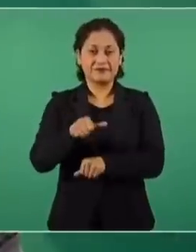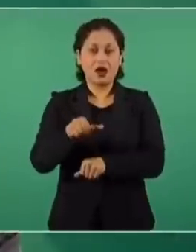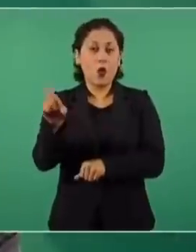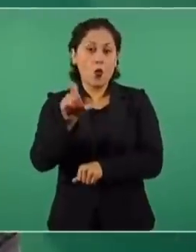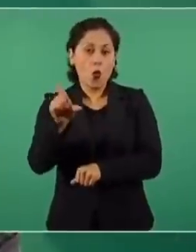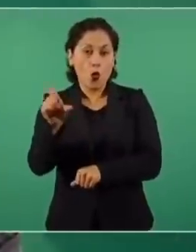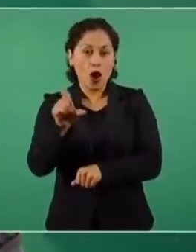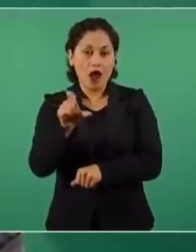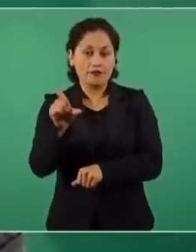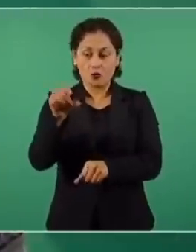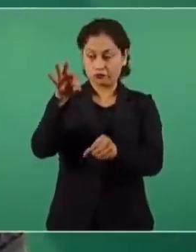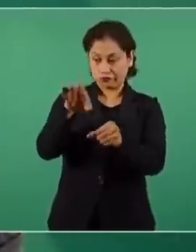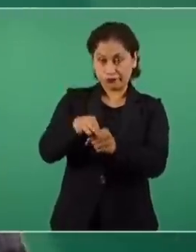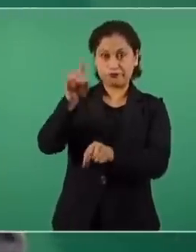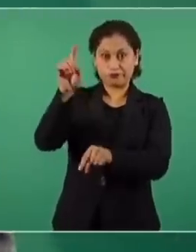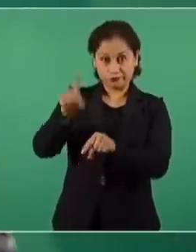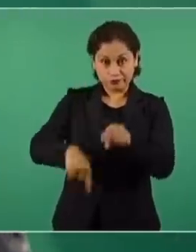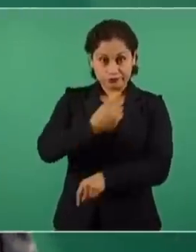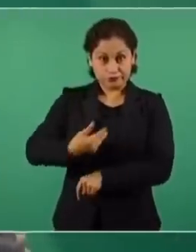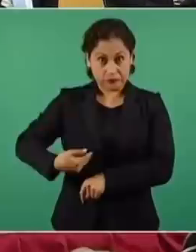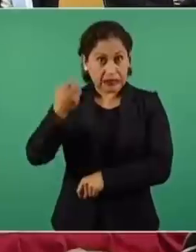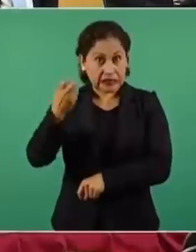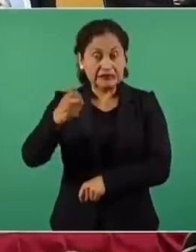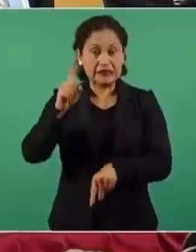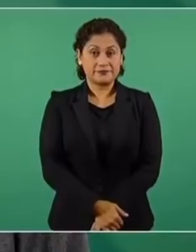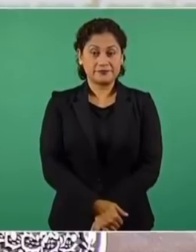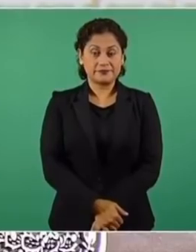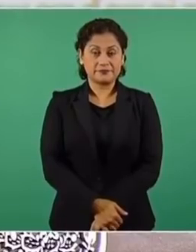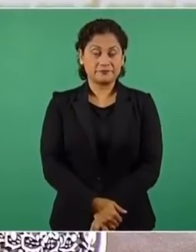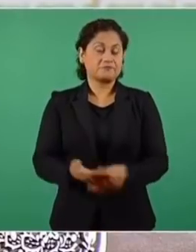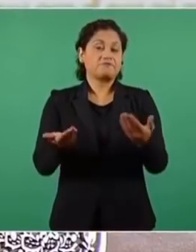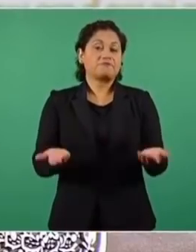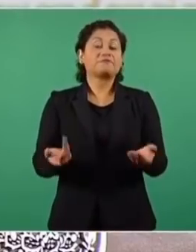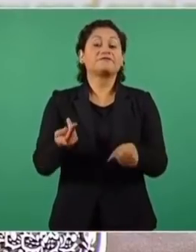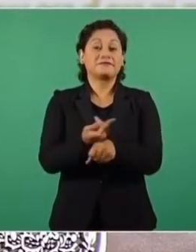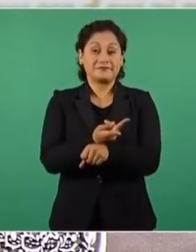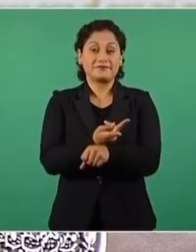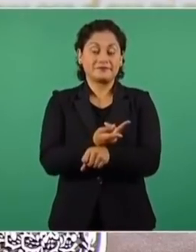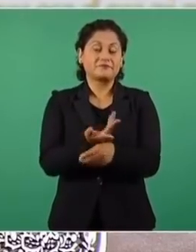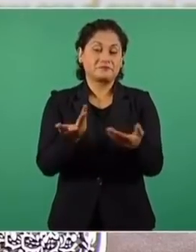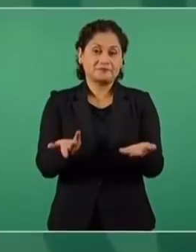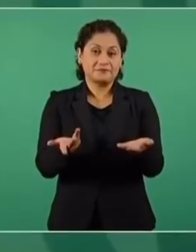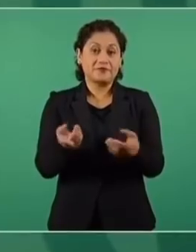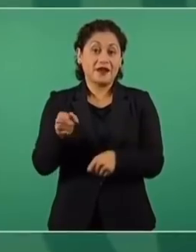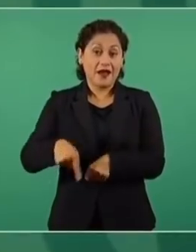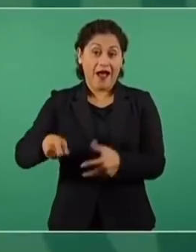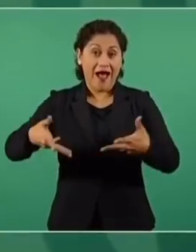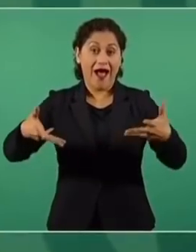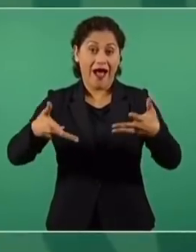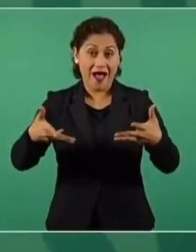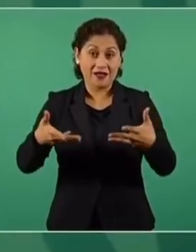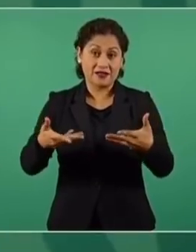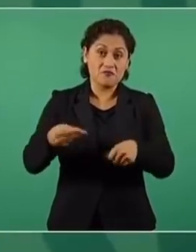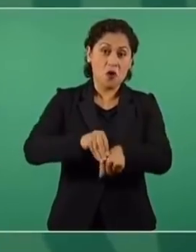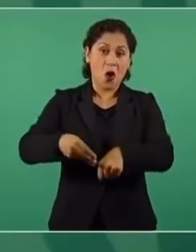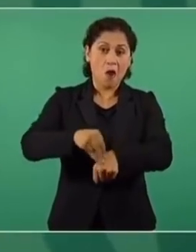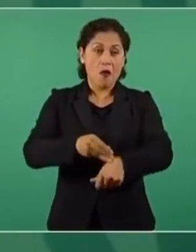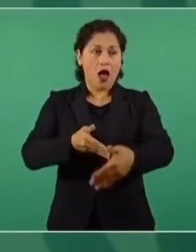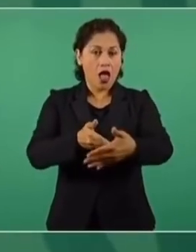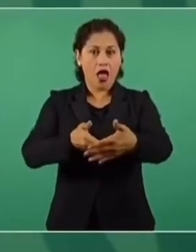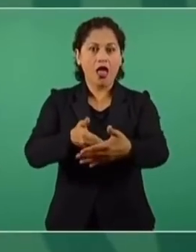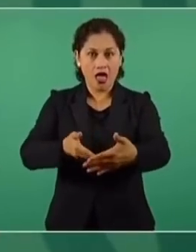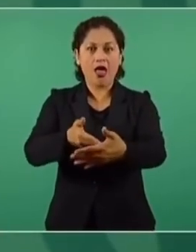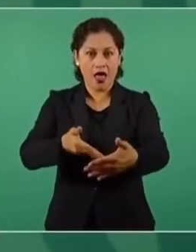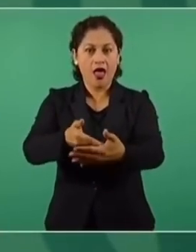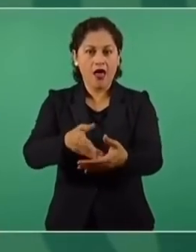de revocación del mandato. Pero ahora cambian de parecer. Entonces, están poniendo obstáculos en